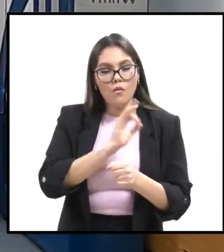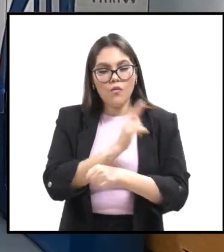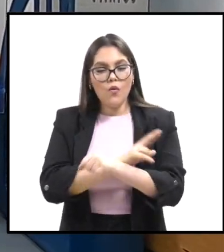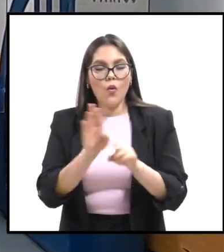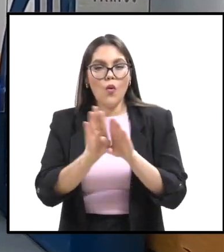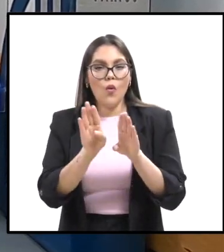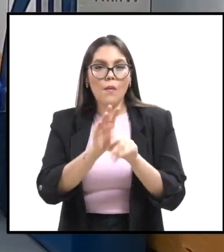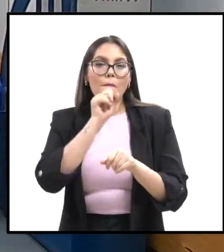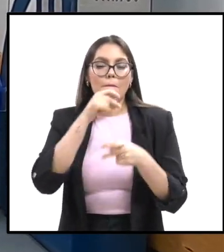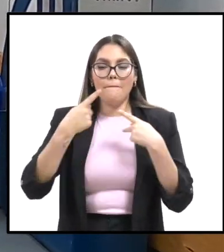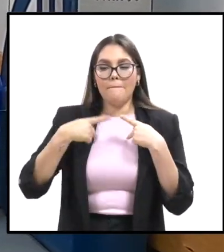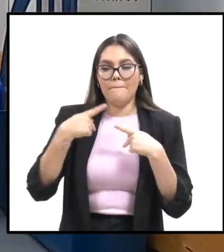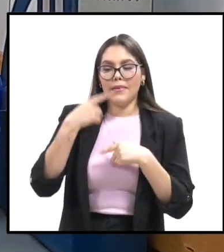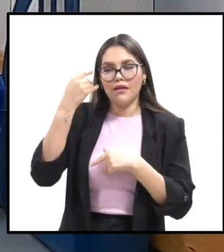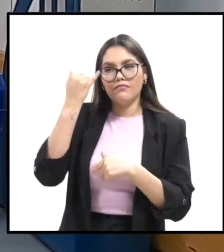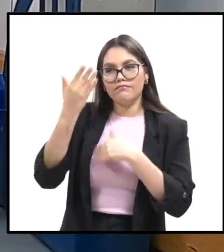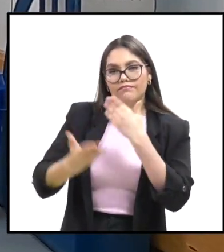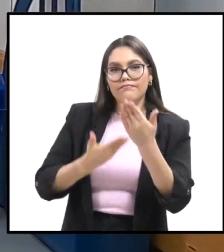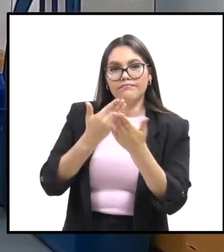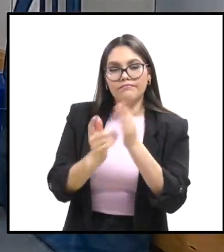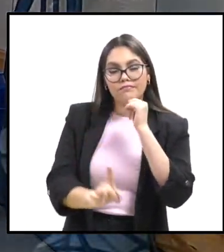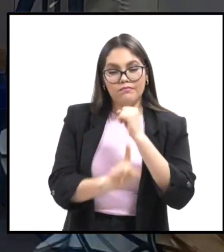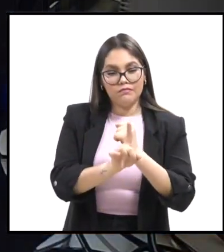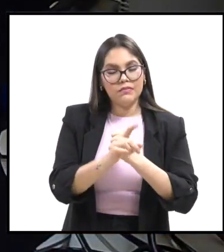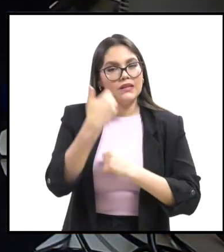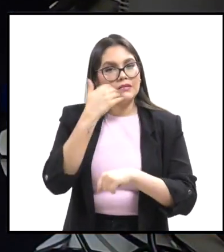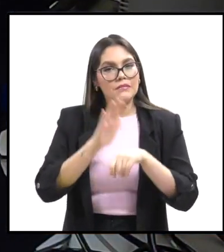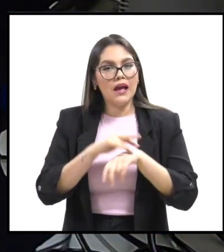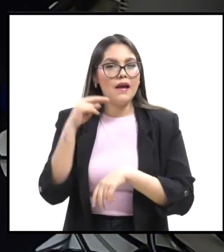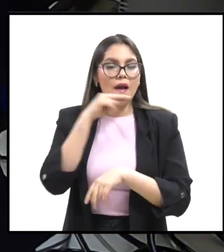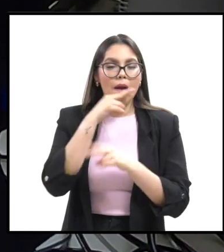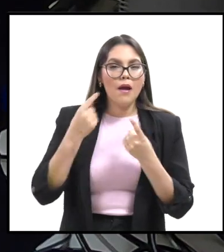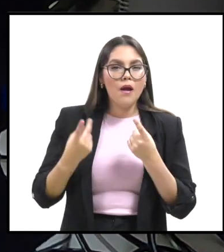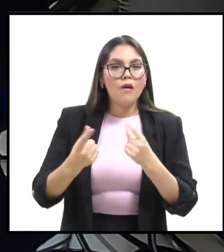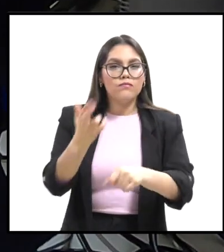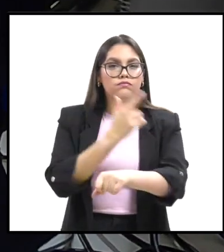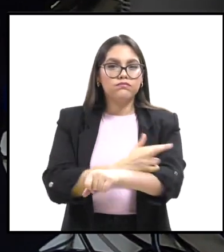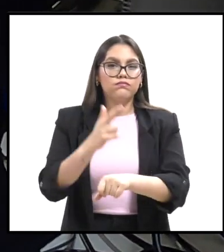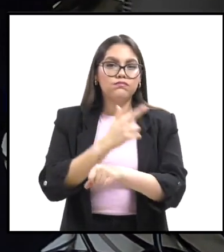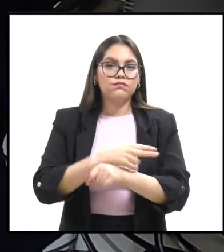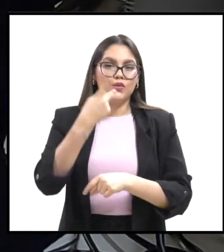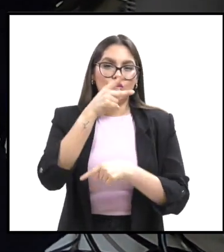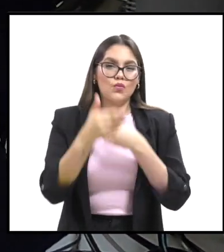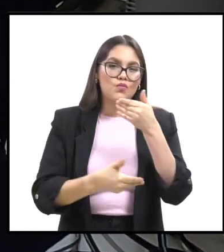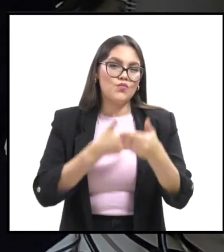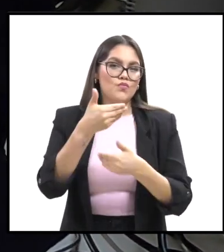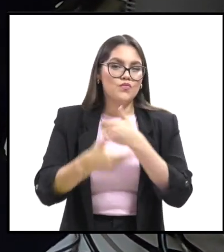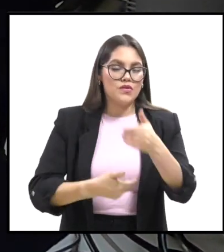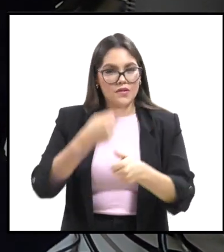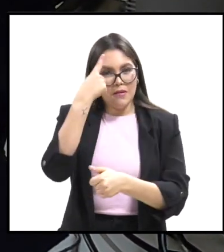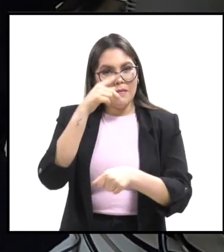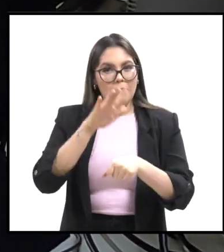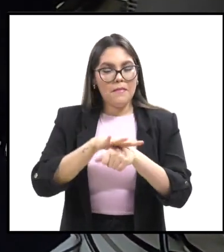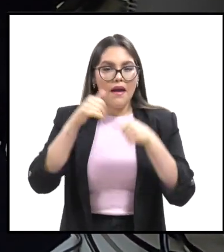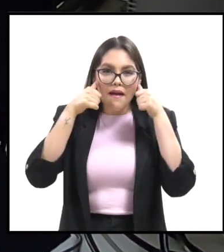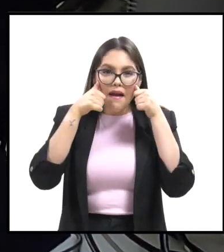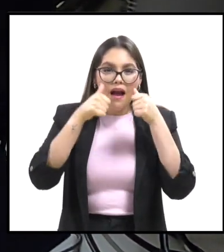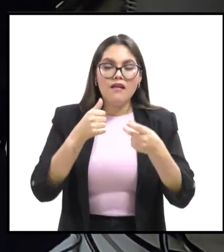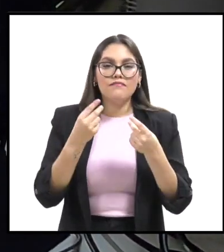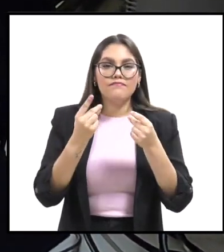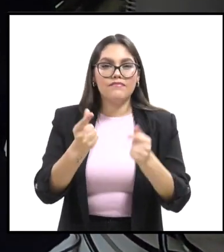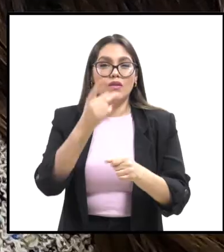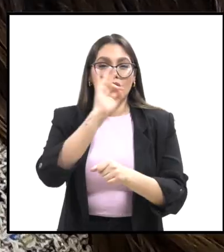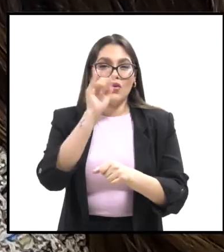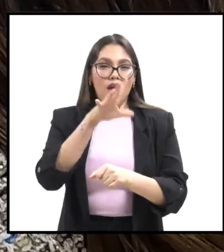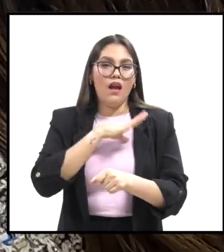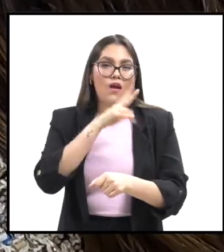problemáticas planteadas por las personas peticionarias, que buscan agilizar el procedimiento y garantizan una atención más rápida y